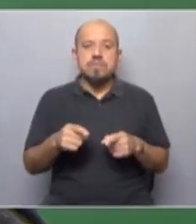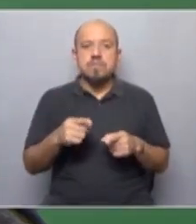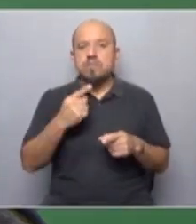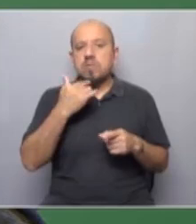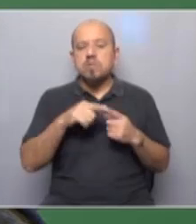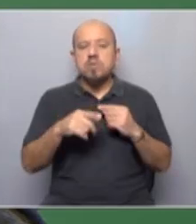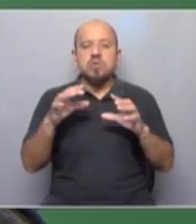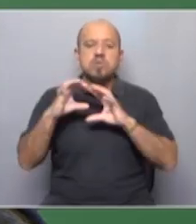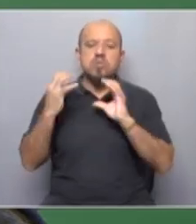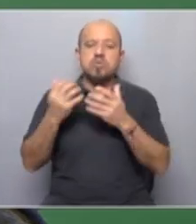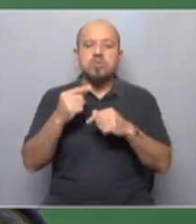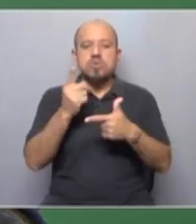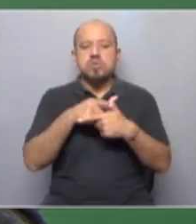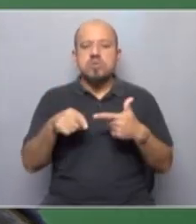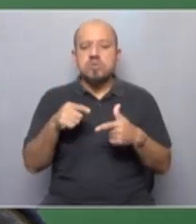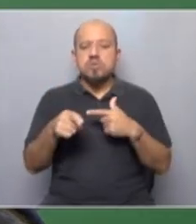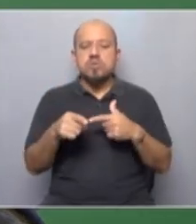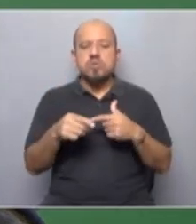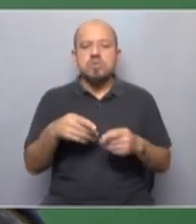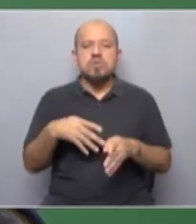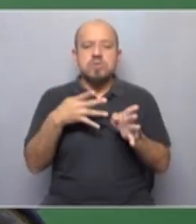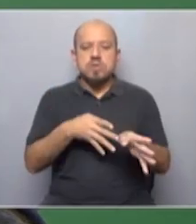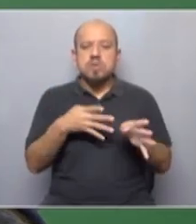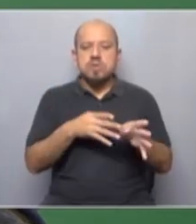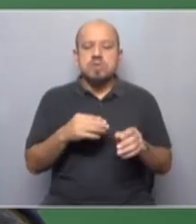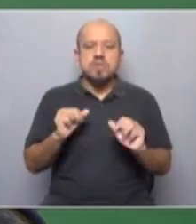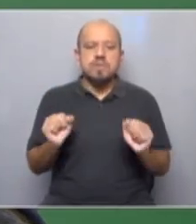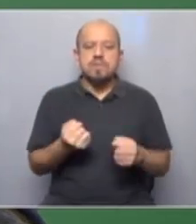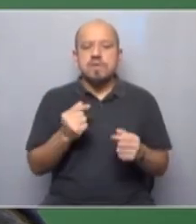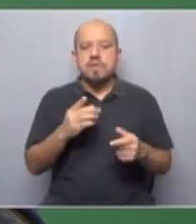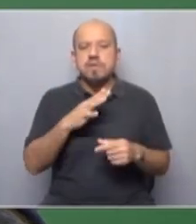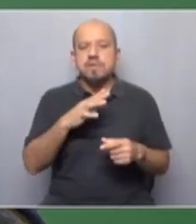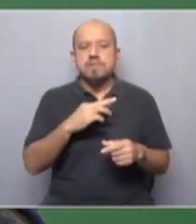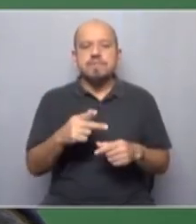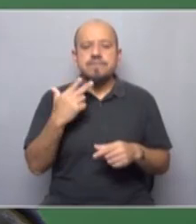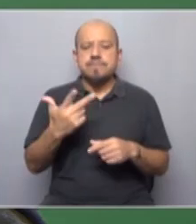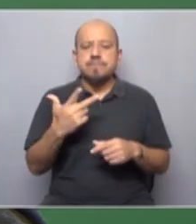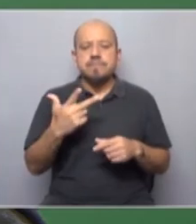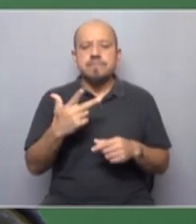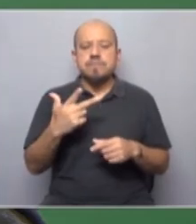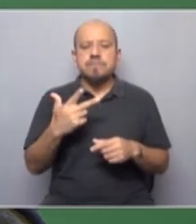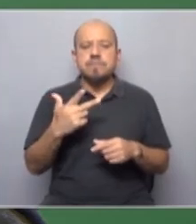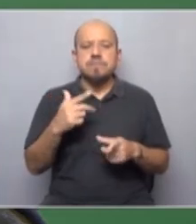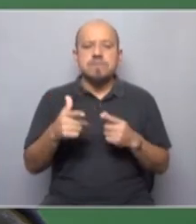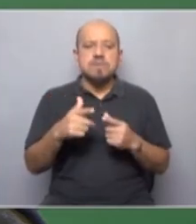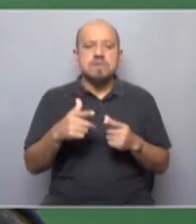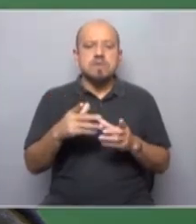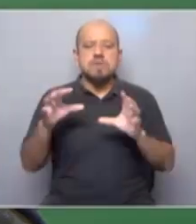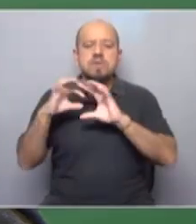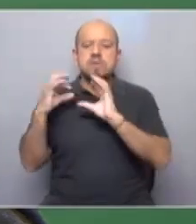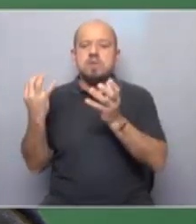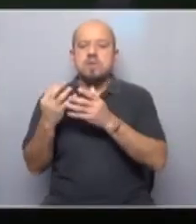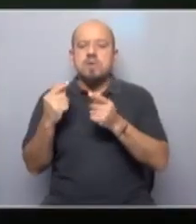cuando el mundo se dividió en esa disputa de la Guerra Fría y había tres centrales mundiales tres centrales sindicales mundiales una que